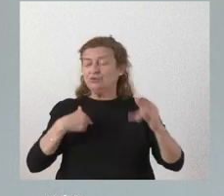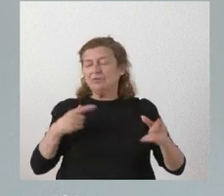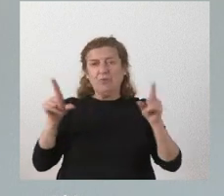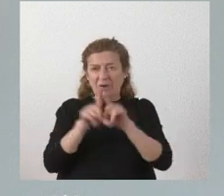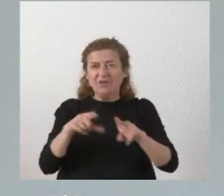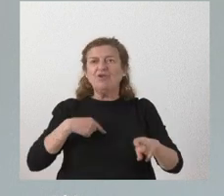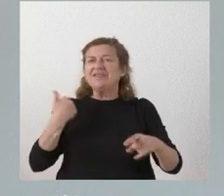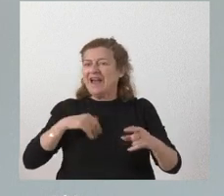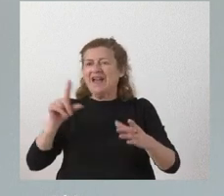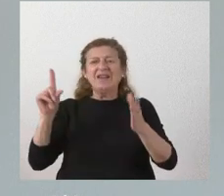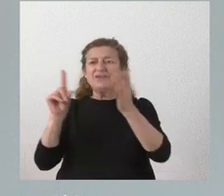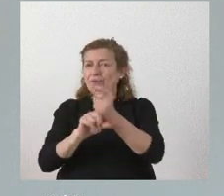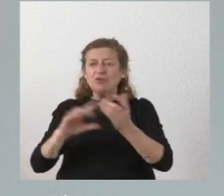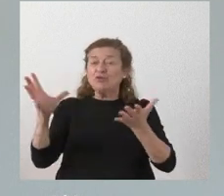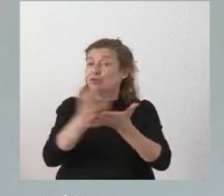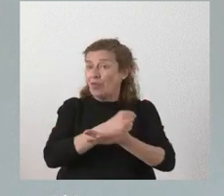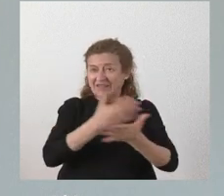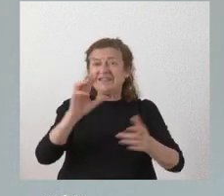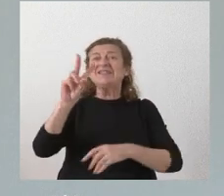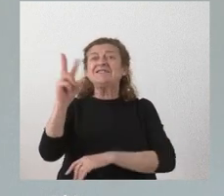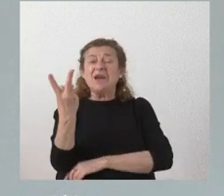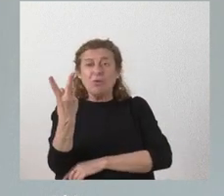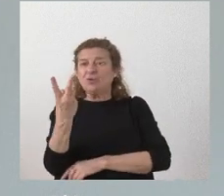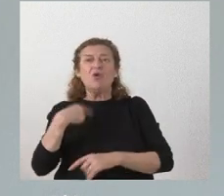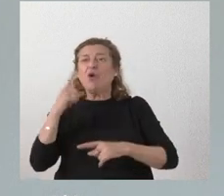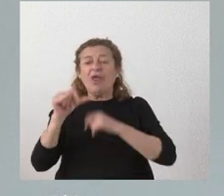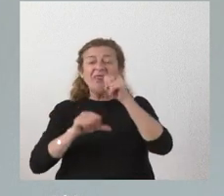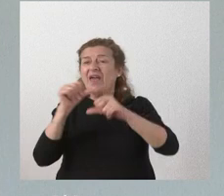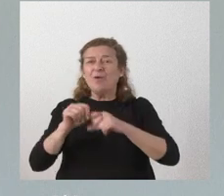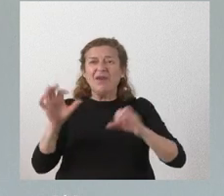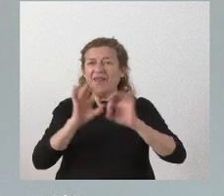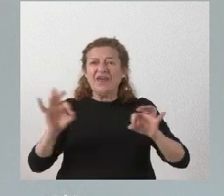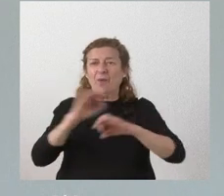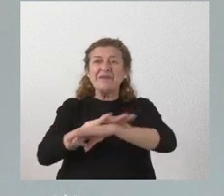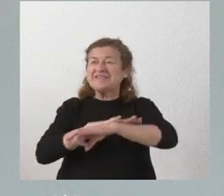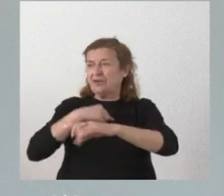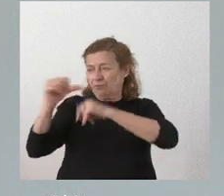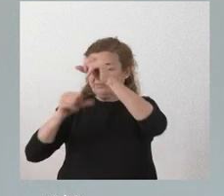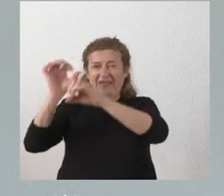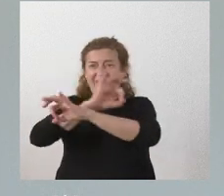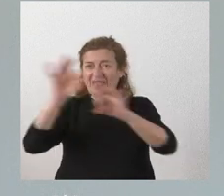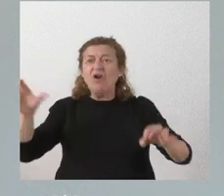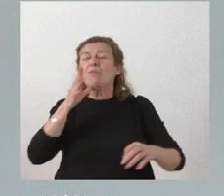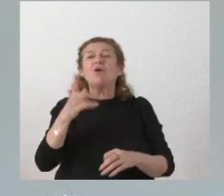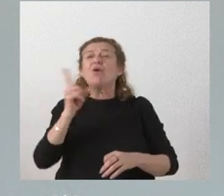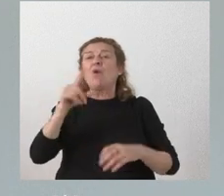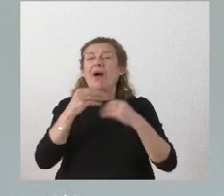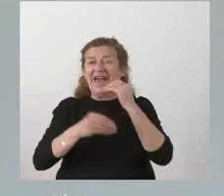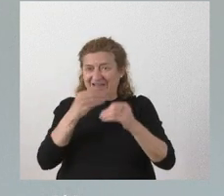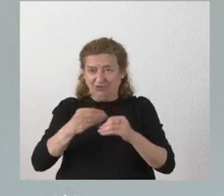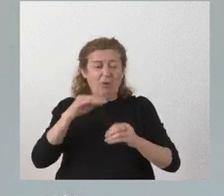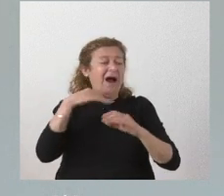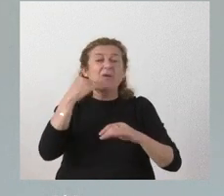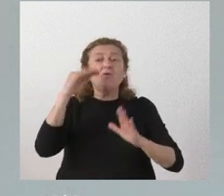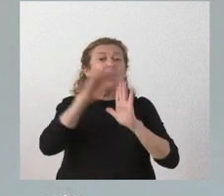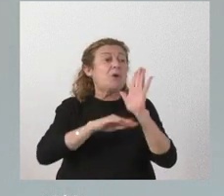a resolver todas ellas y en segundo lugar que no hemos tenido que revolver ninguna cantidad al ministerio por falta de ejecución de algún programa en